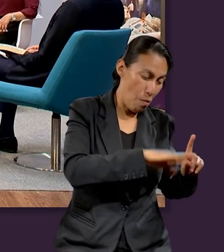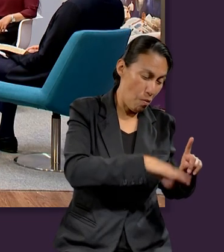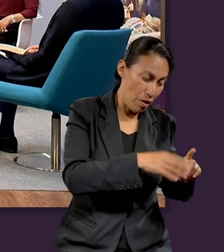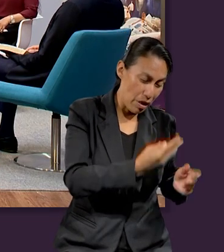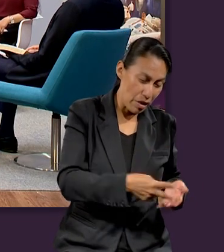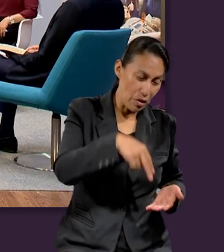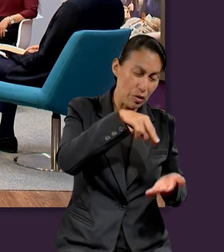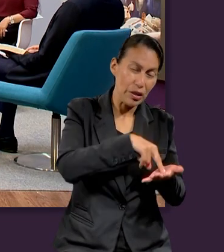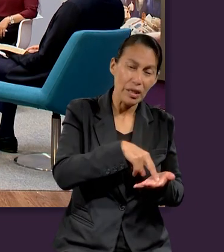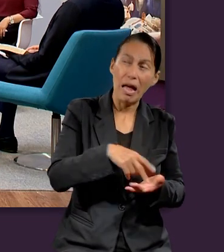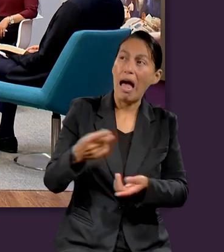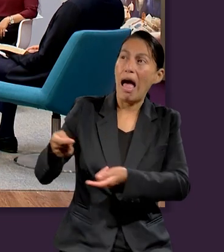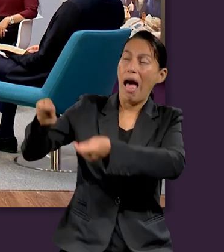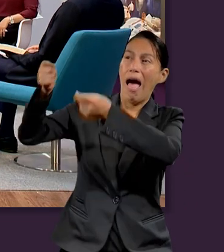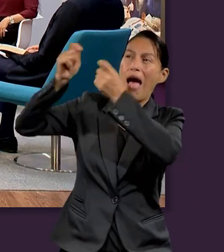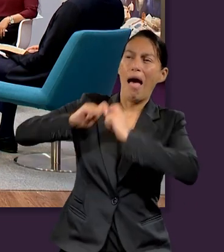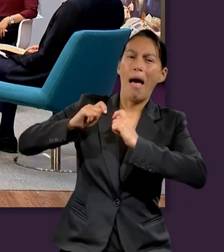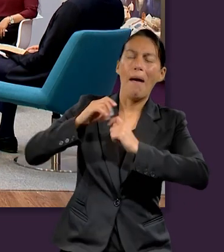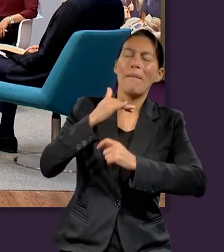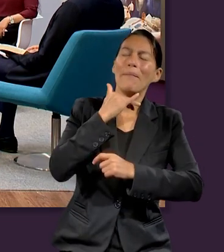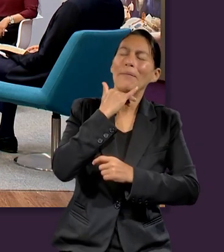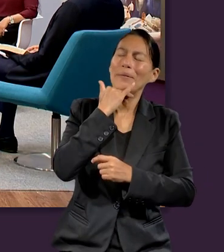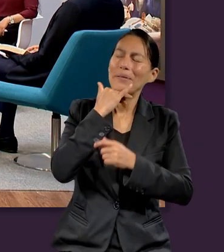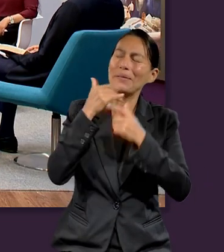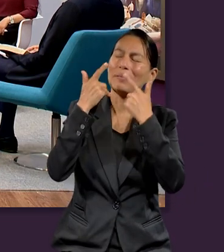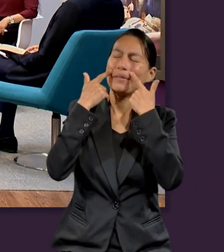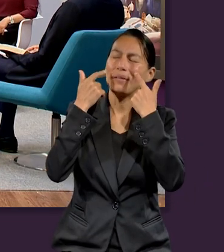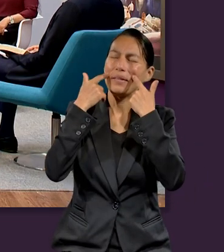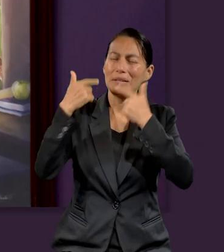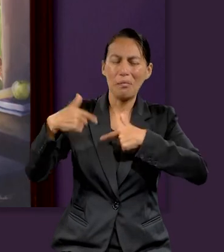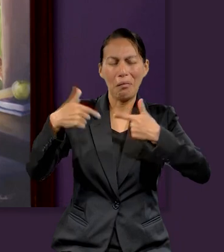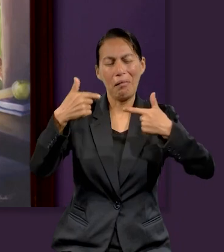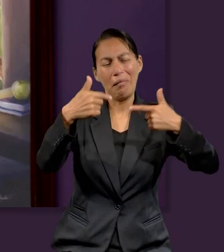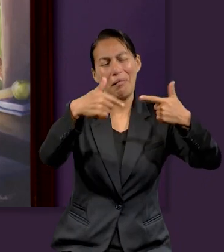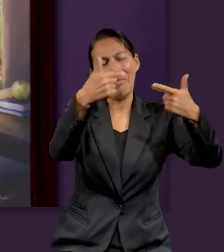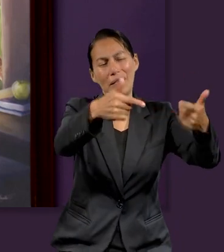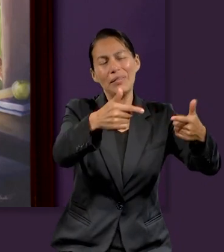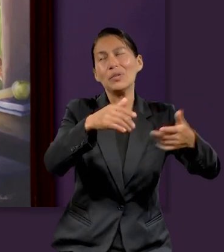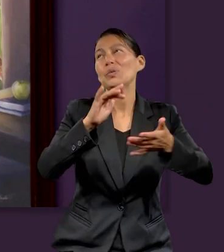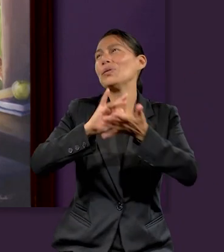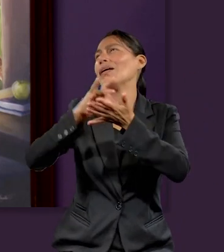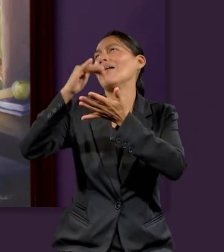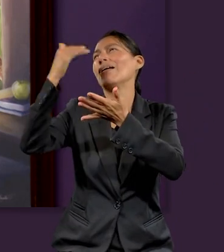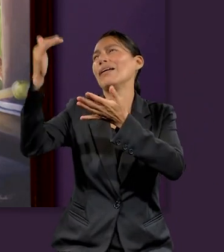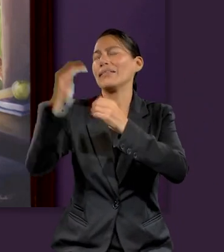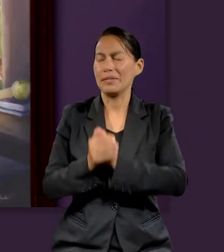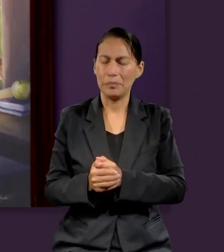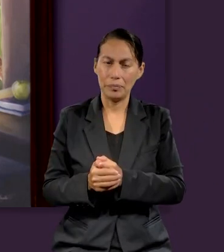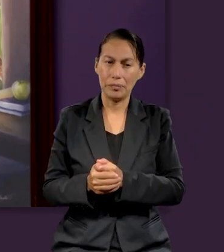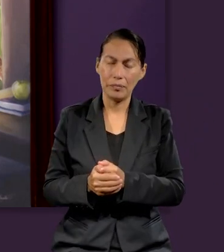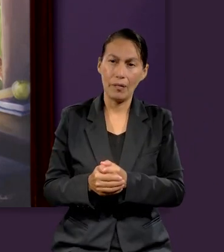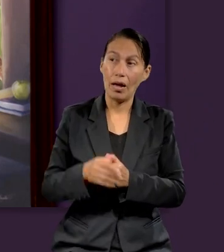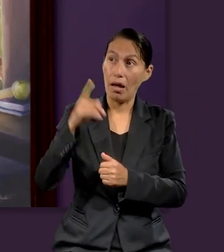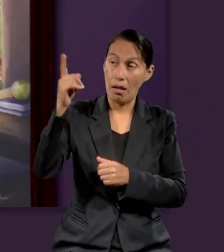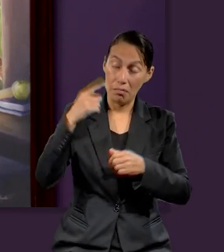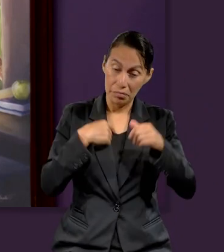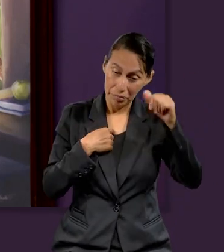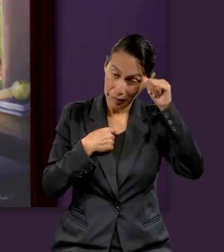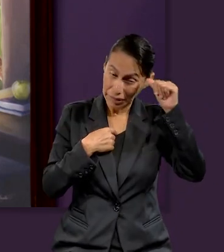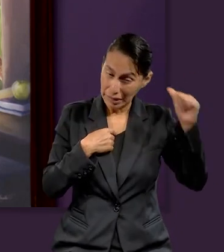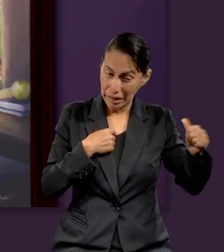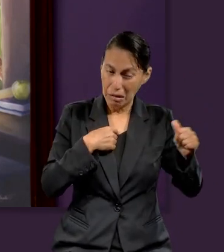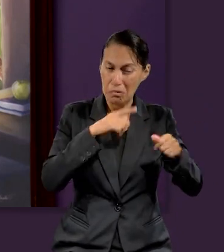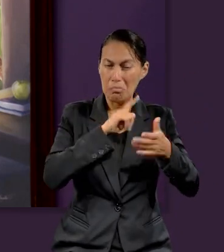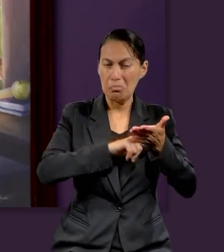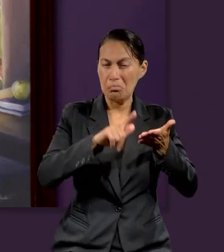Esa gracia, ese perdón que nosotros podemos alcanzar por nuestro pecado. Y no solamente por las obras que nosotros hagamos,